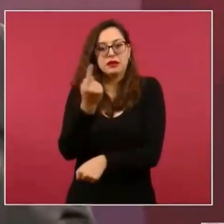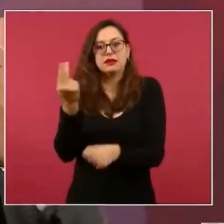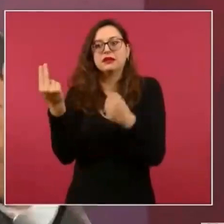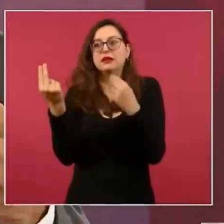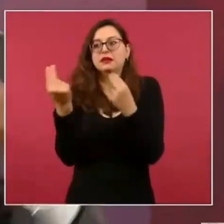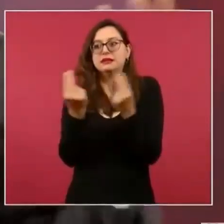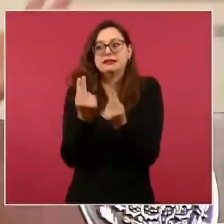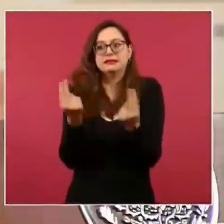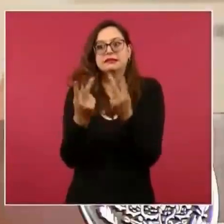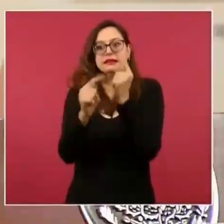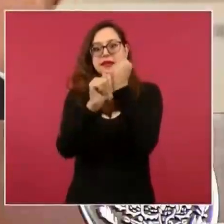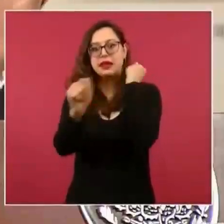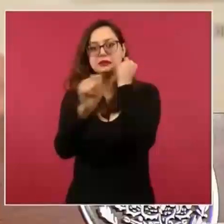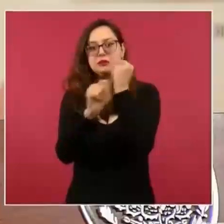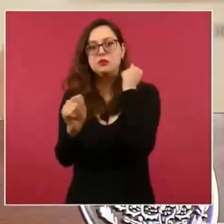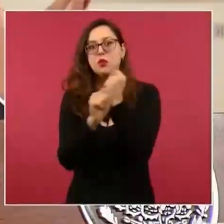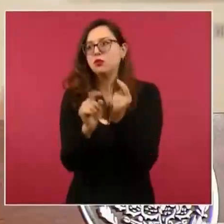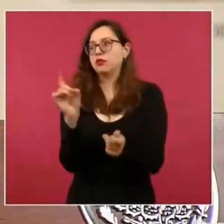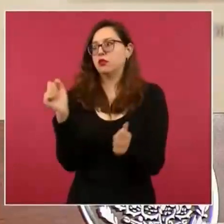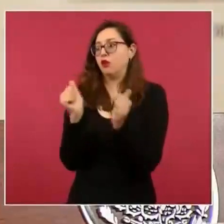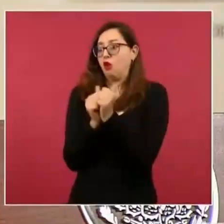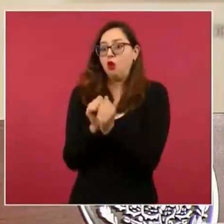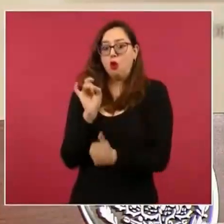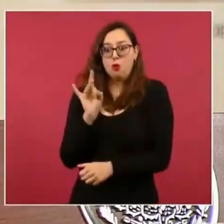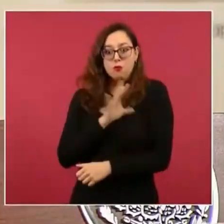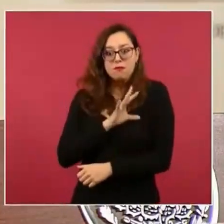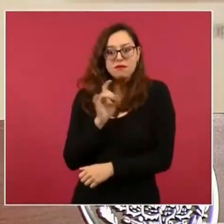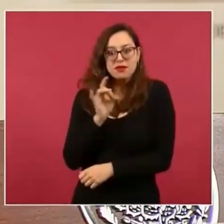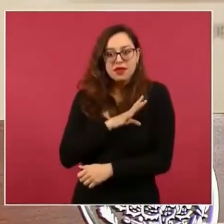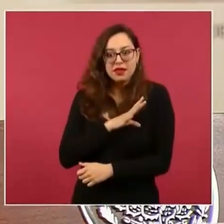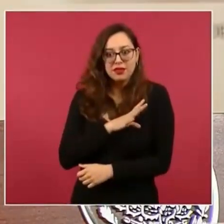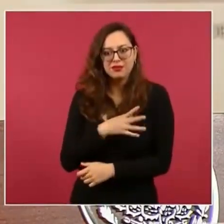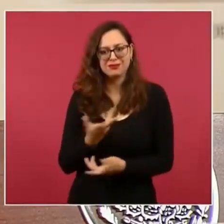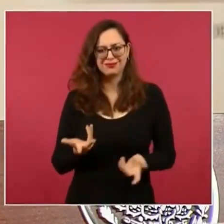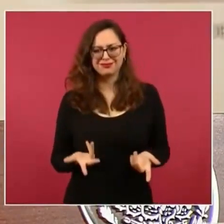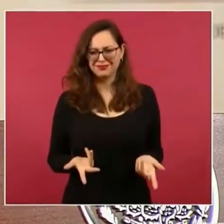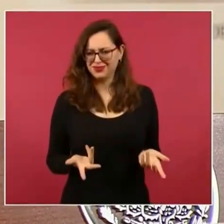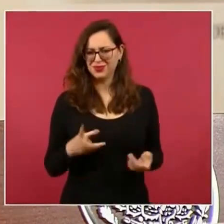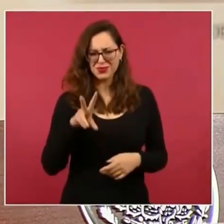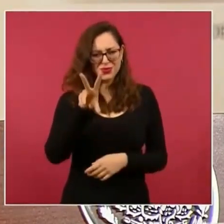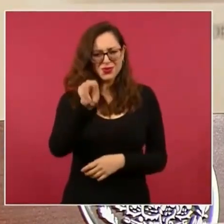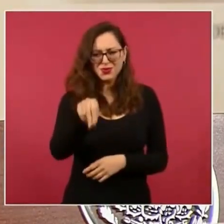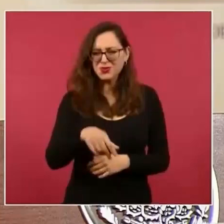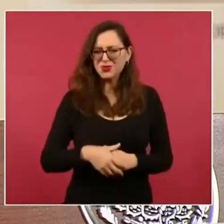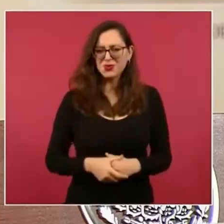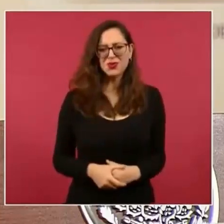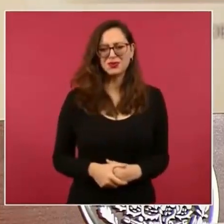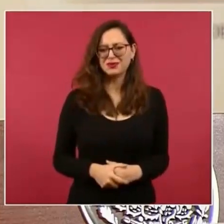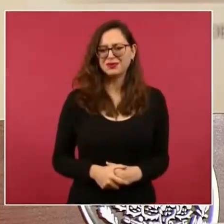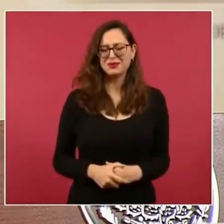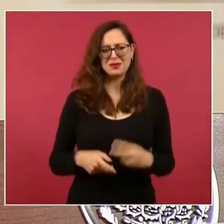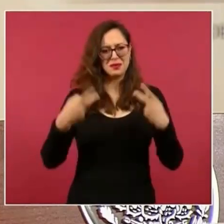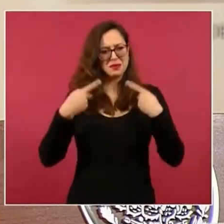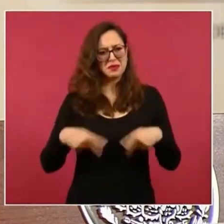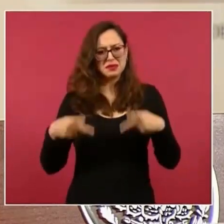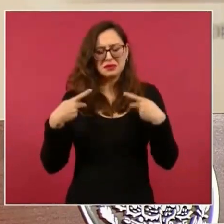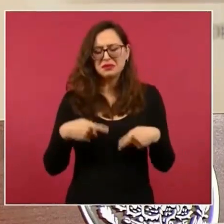Después de todo lo que trabaja la gente,